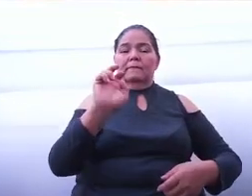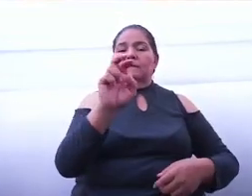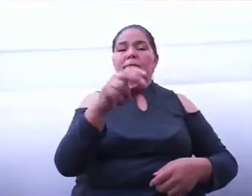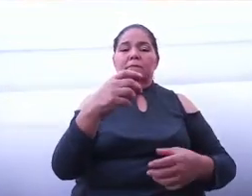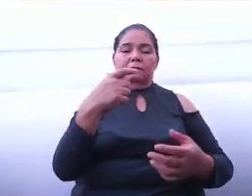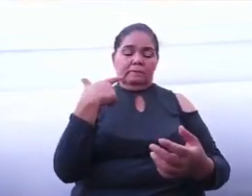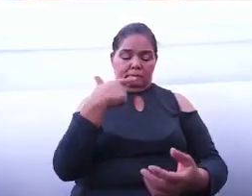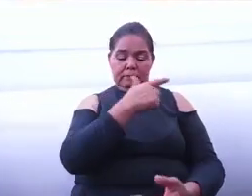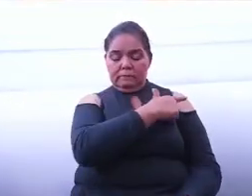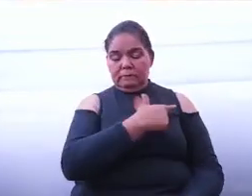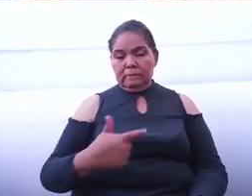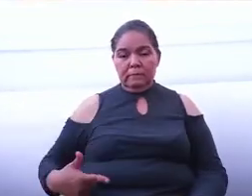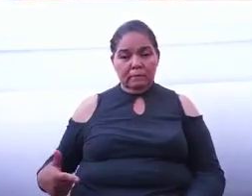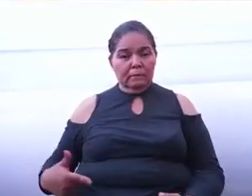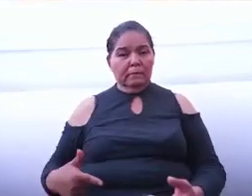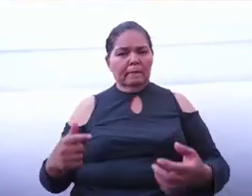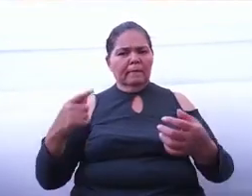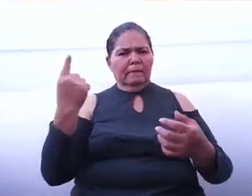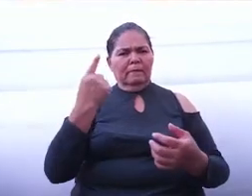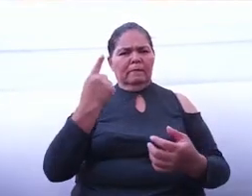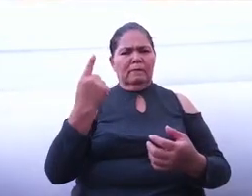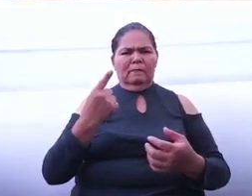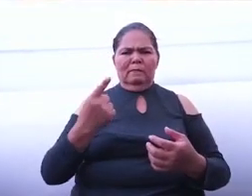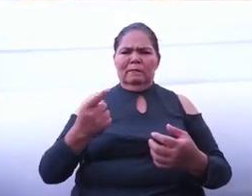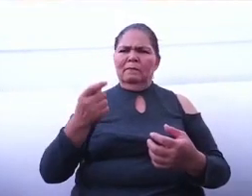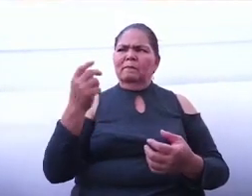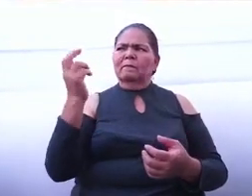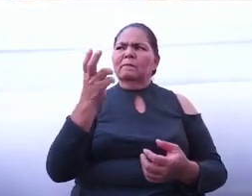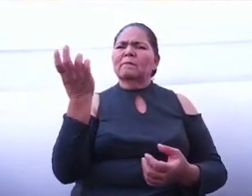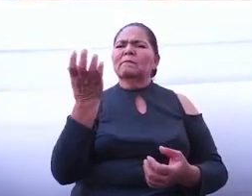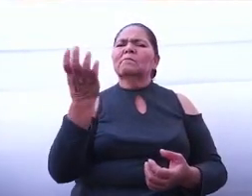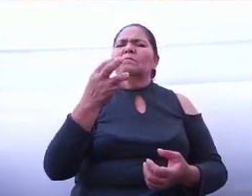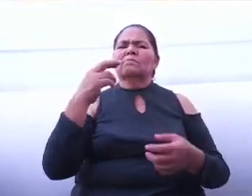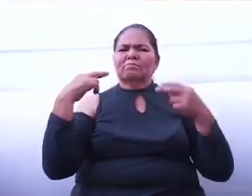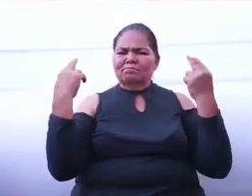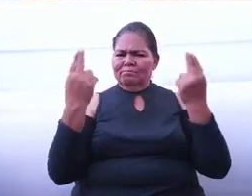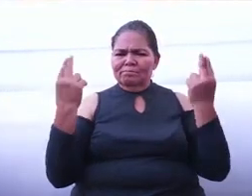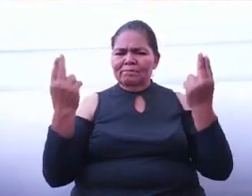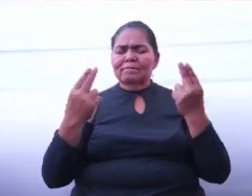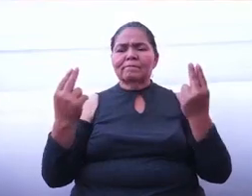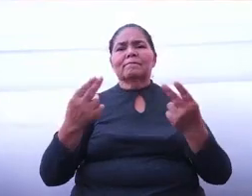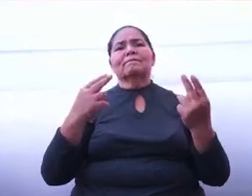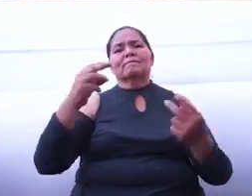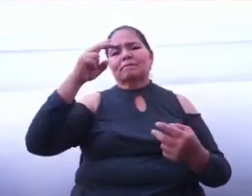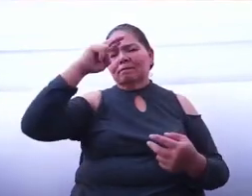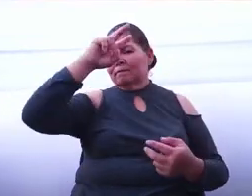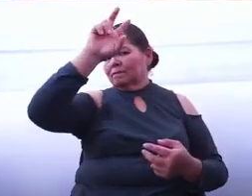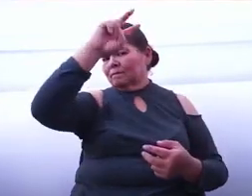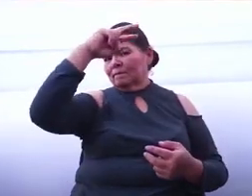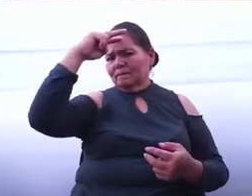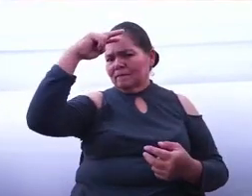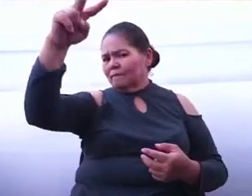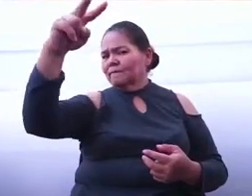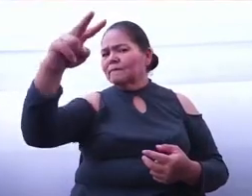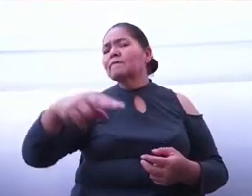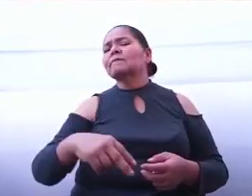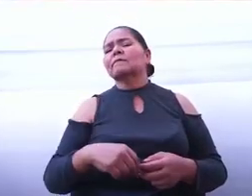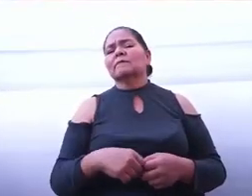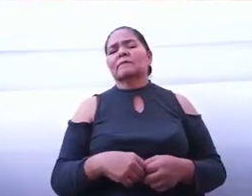a la altura de lo que exige la transformación de México y de Guanajuato, porque la